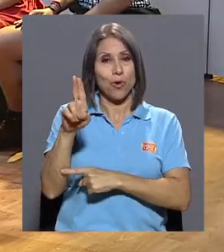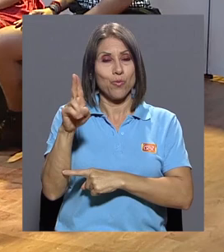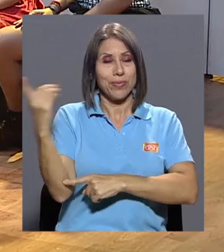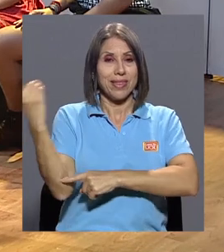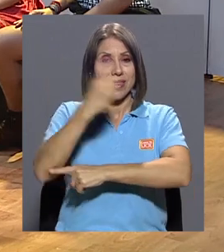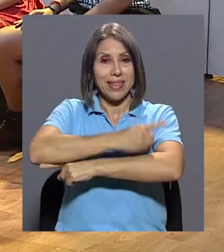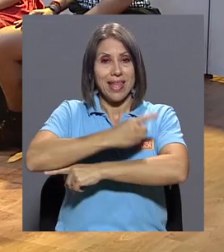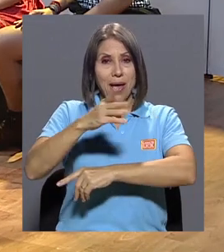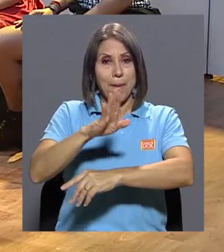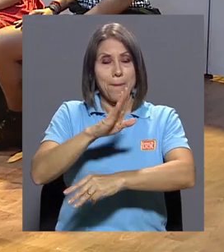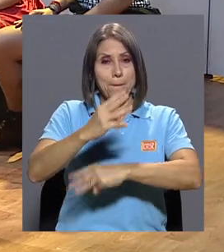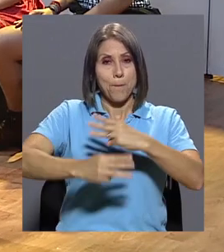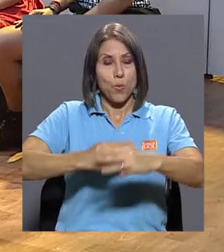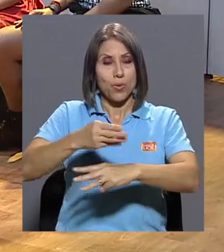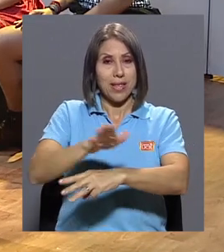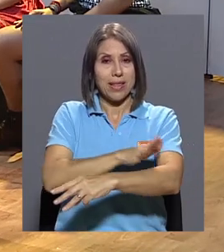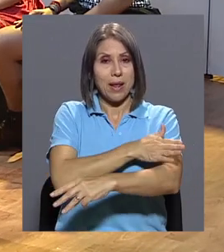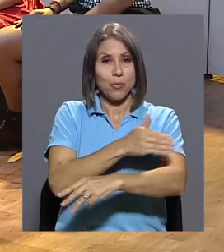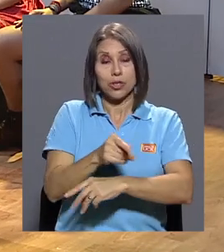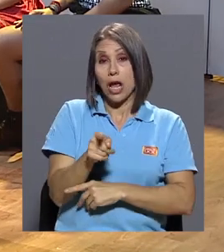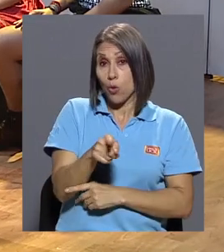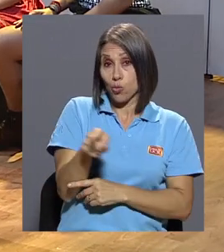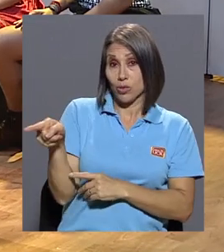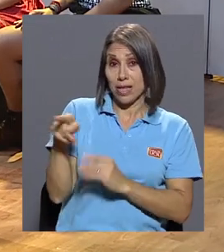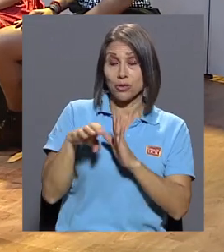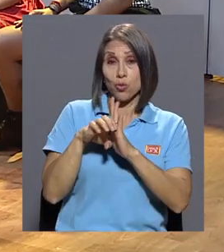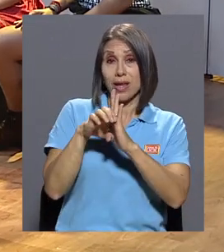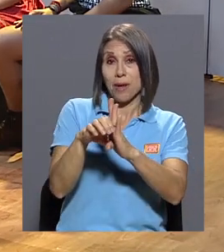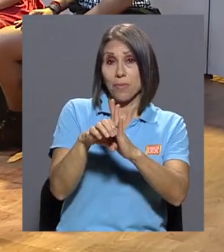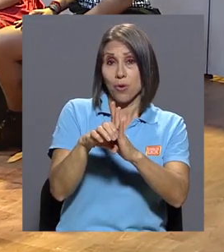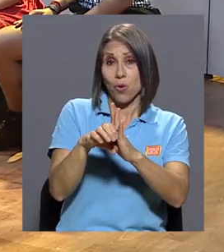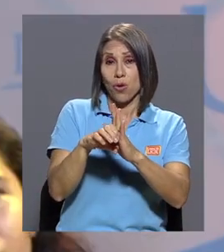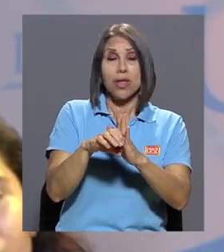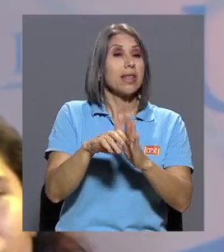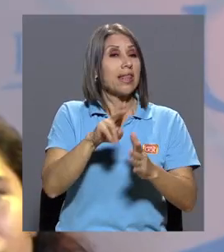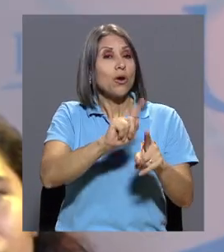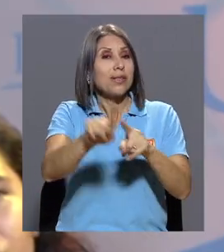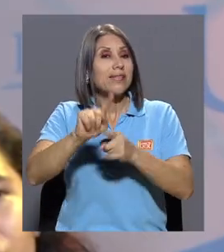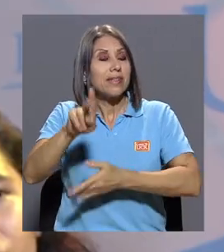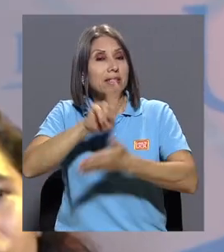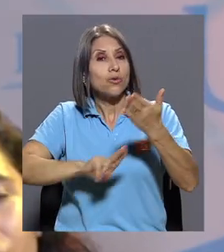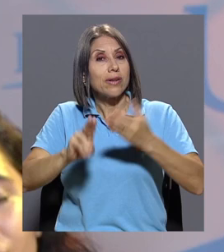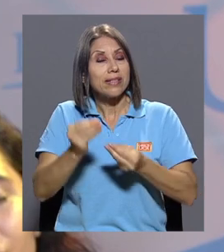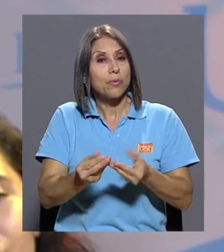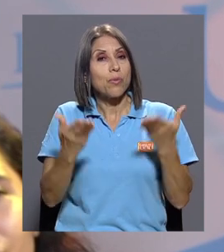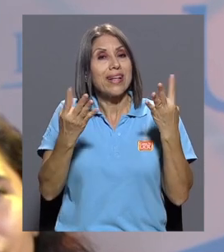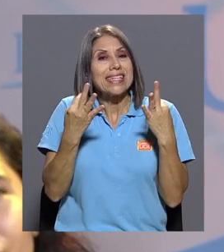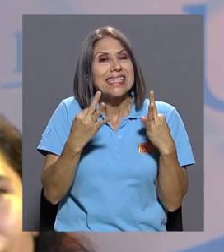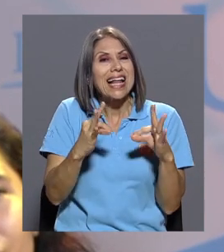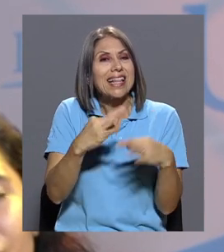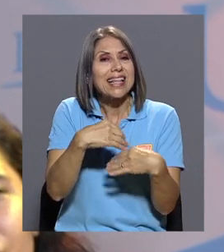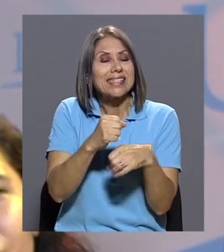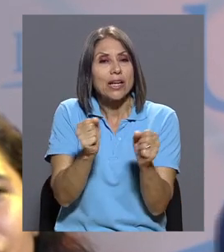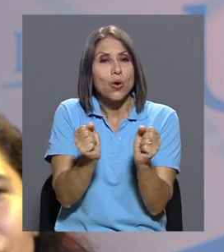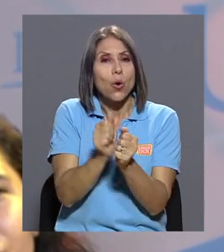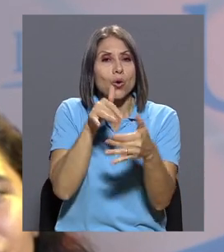Música. Me parece que ustedes son un claro ejemplo de lo que las universidades públicas tratan de hacer con sus estudiantes, que es